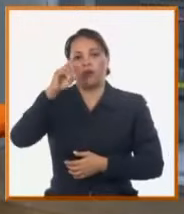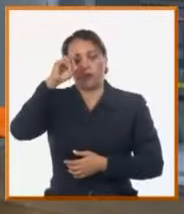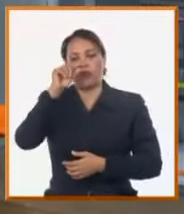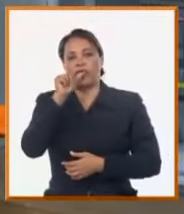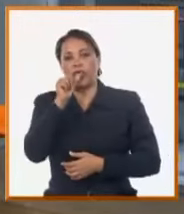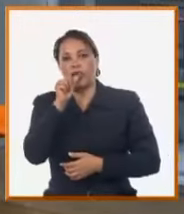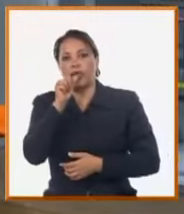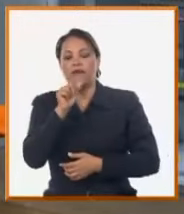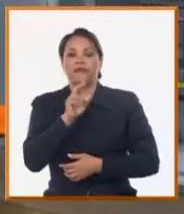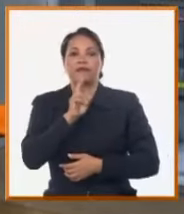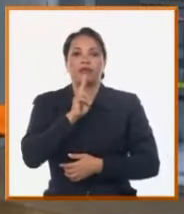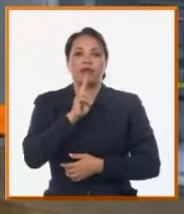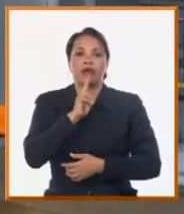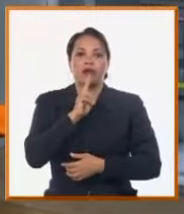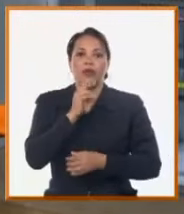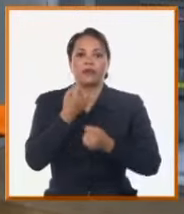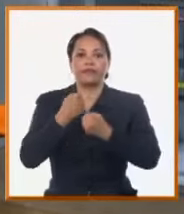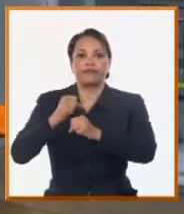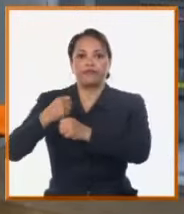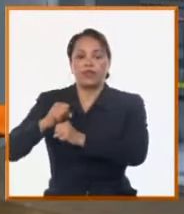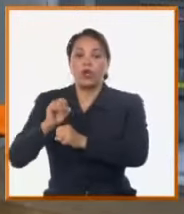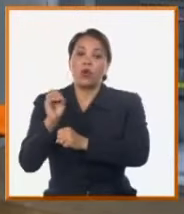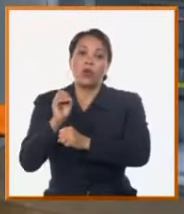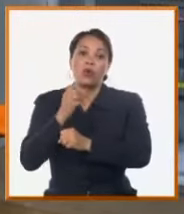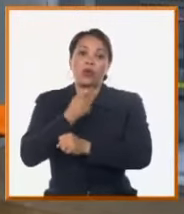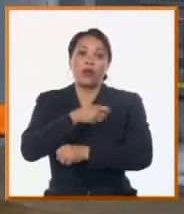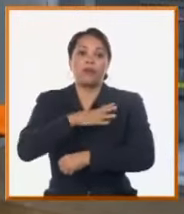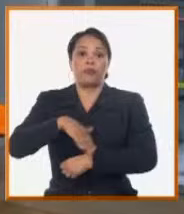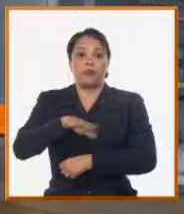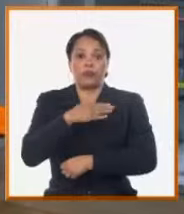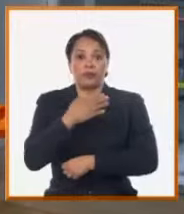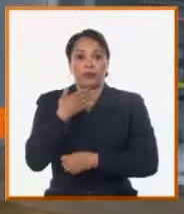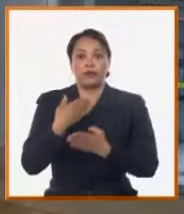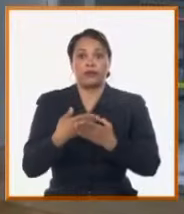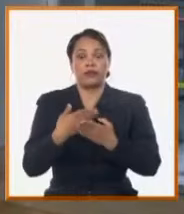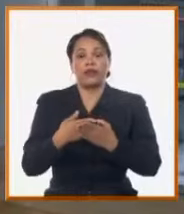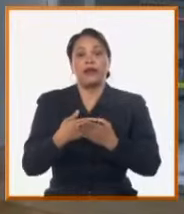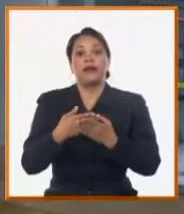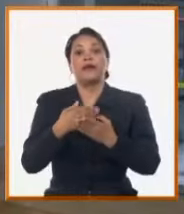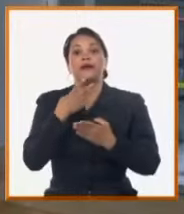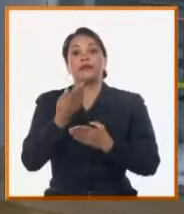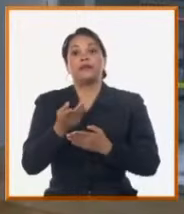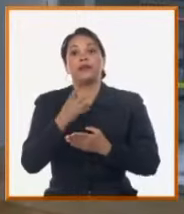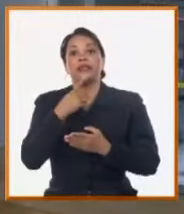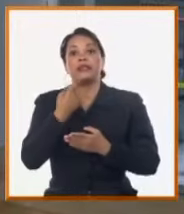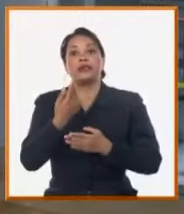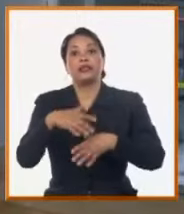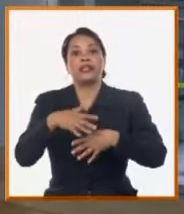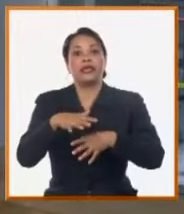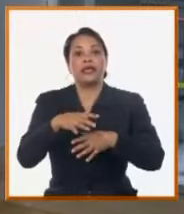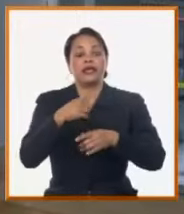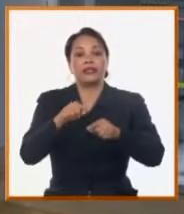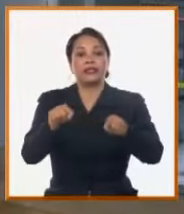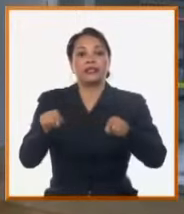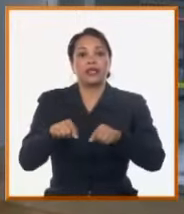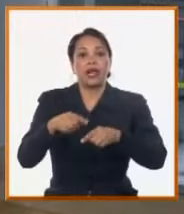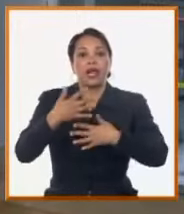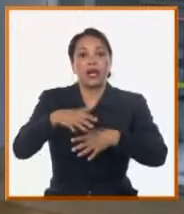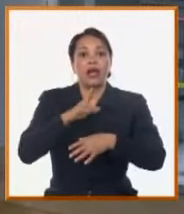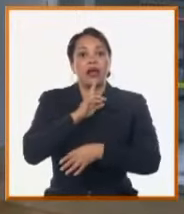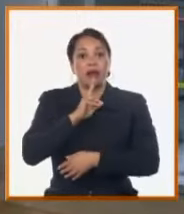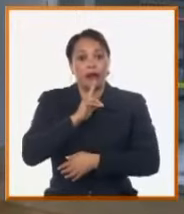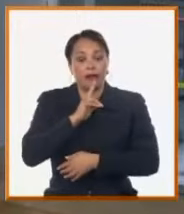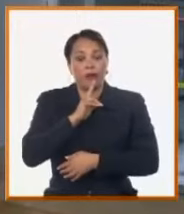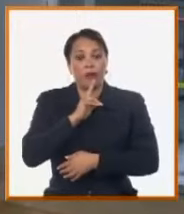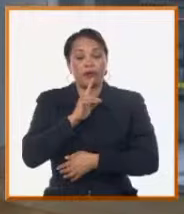saneamiento o de los propios clientes, que en este caso serían las empresas de apoducto alcantarillado. Se diseñan las pizarras